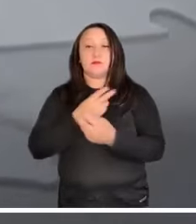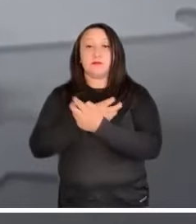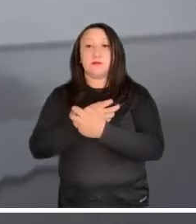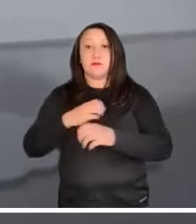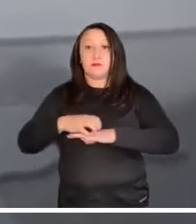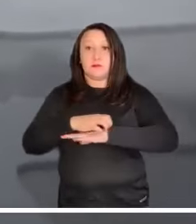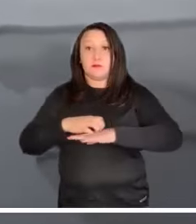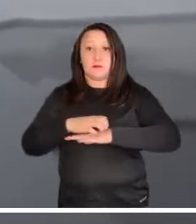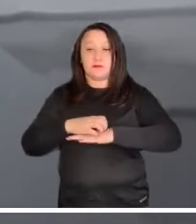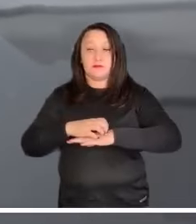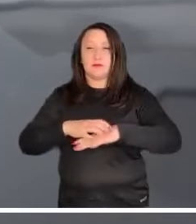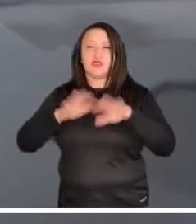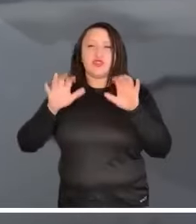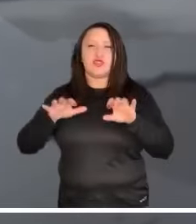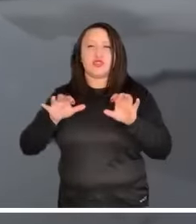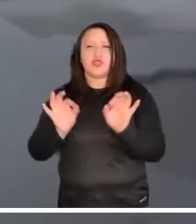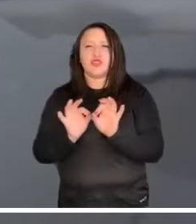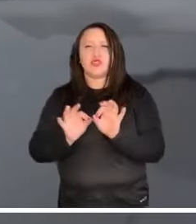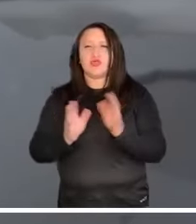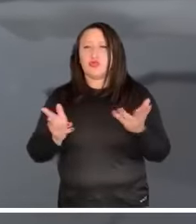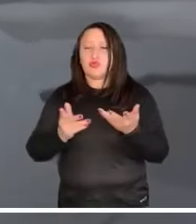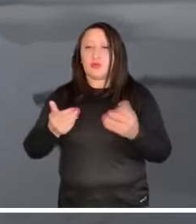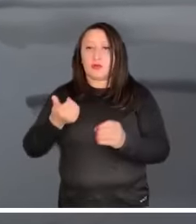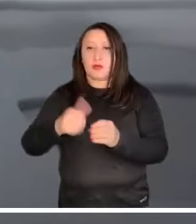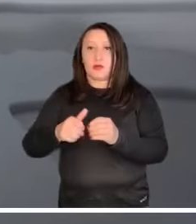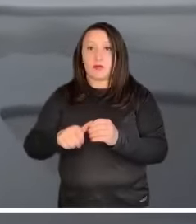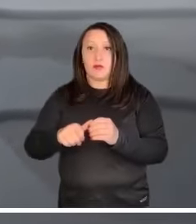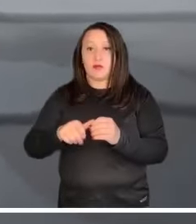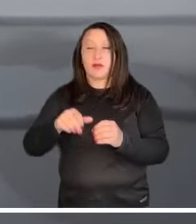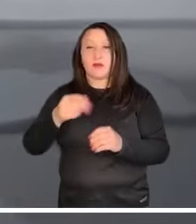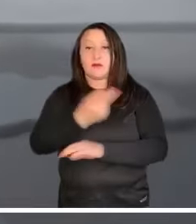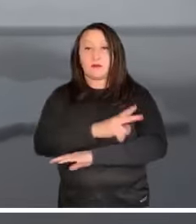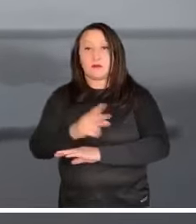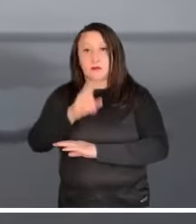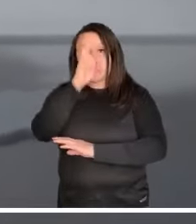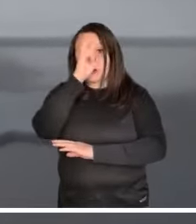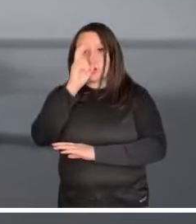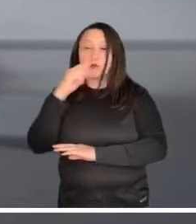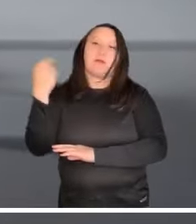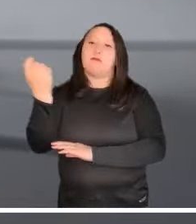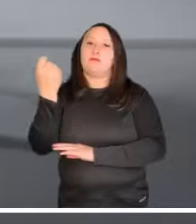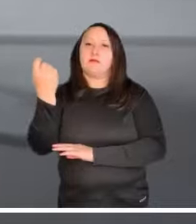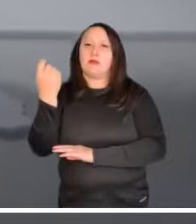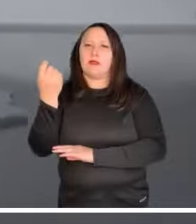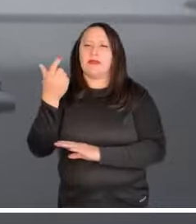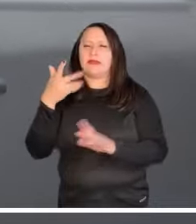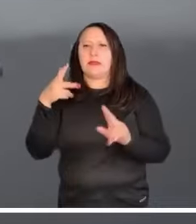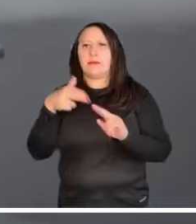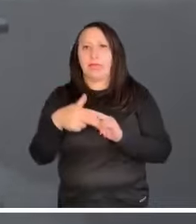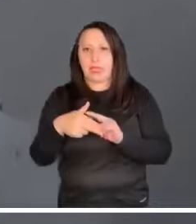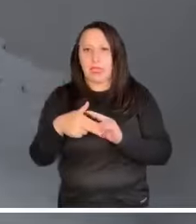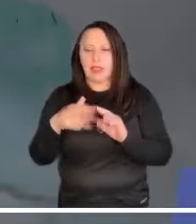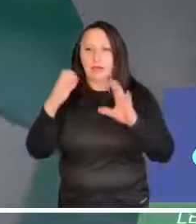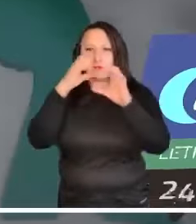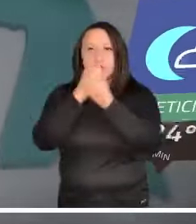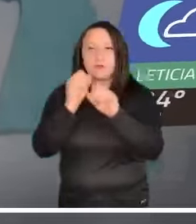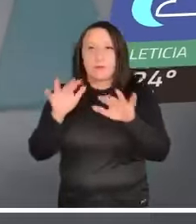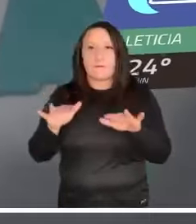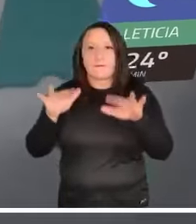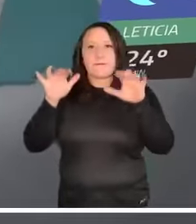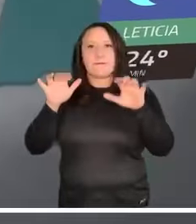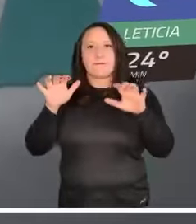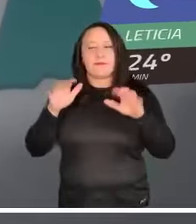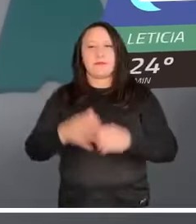Las lluvias ligeras previstas en Arauca, Norte de Bichada y Meta interrumpirán la noche seca que se prevé en los